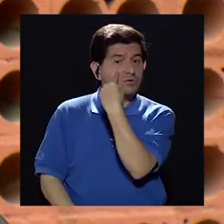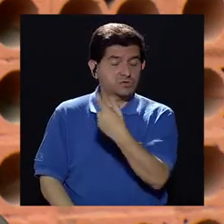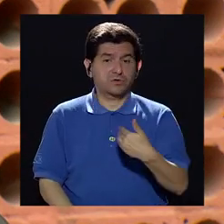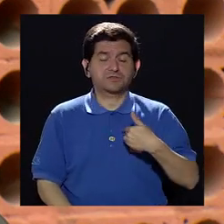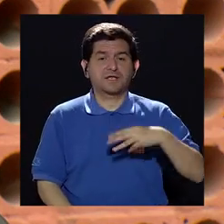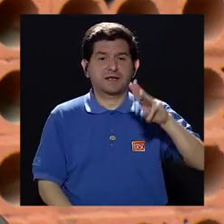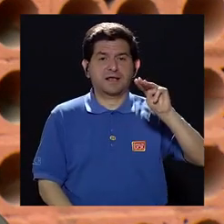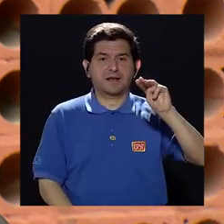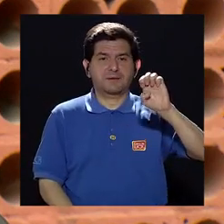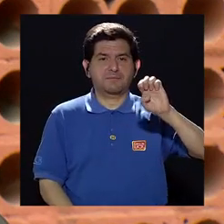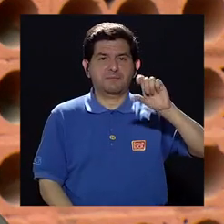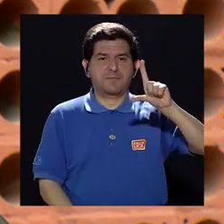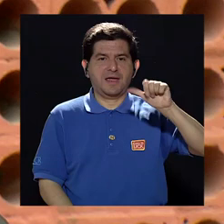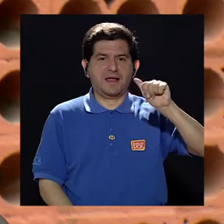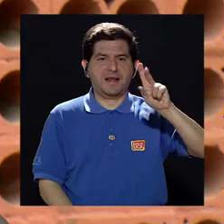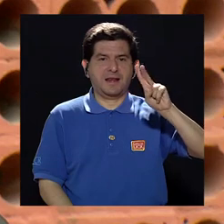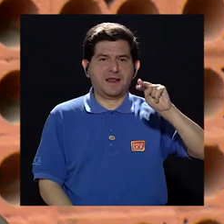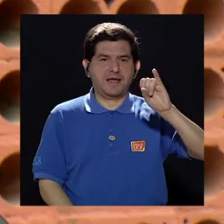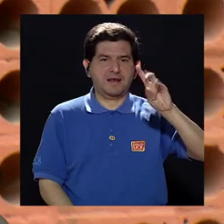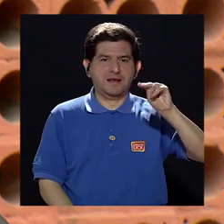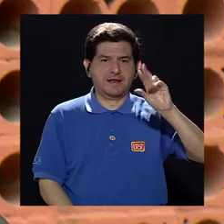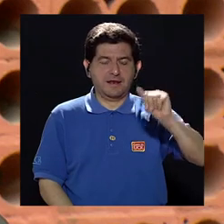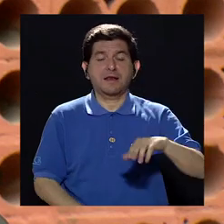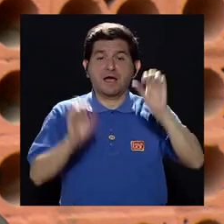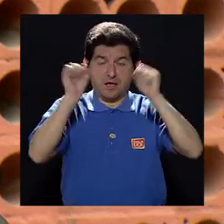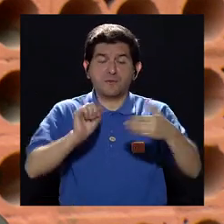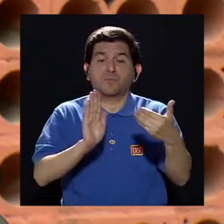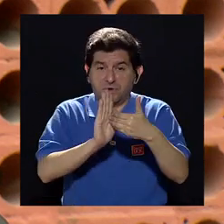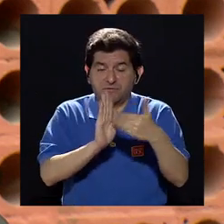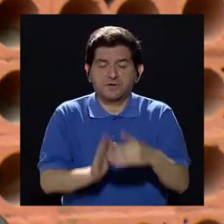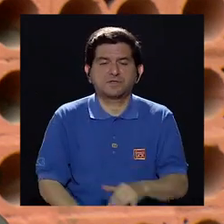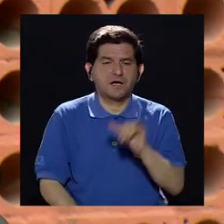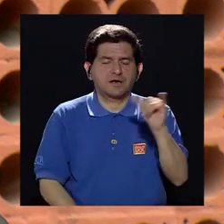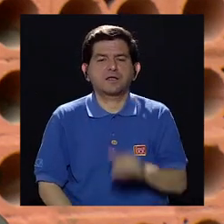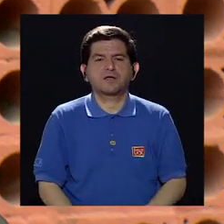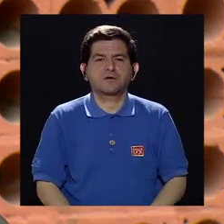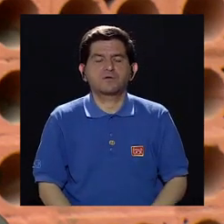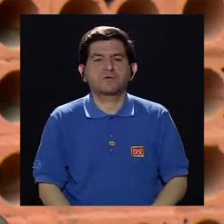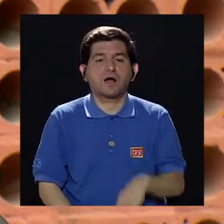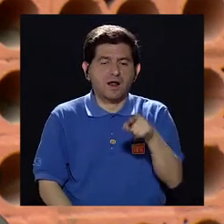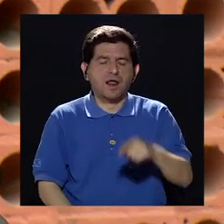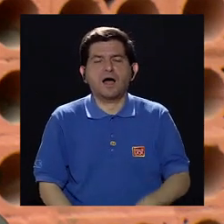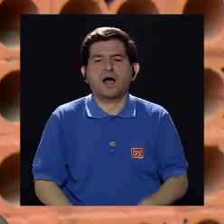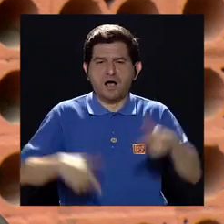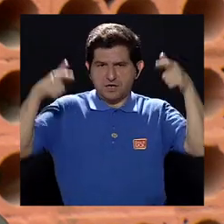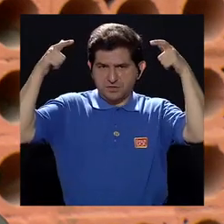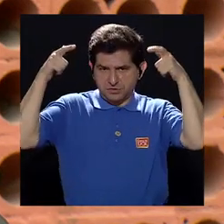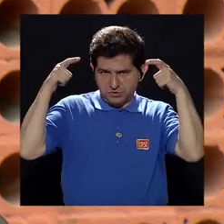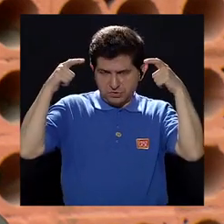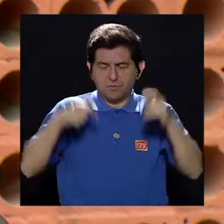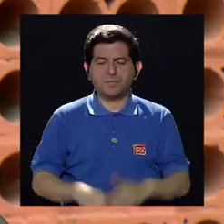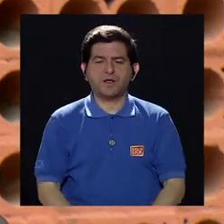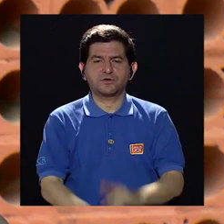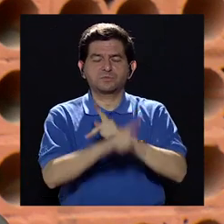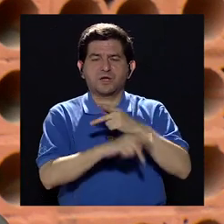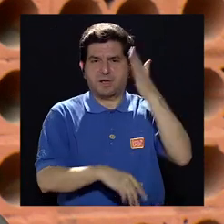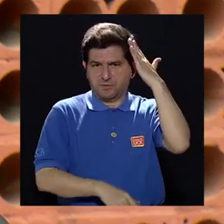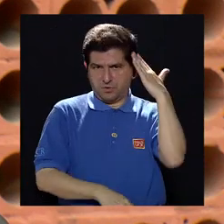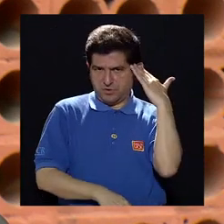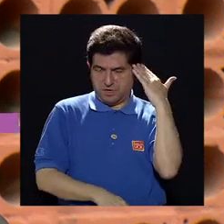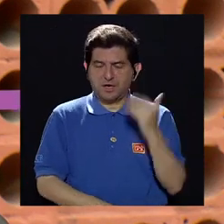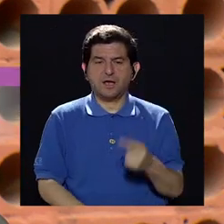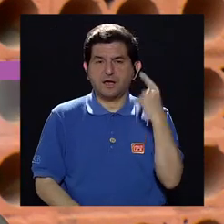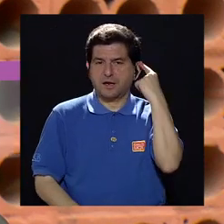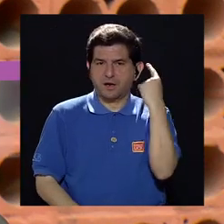melanina y son propensos a un melanoma. Cuidar nuestra piel cabelluda con sombreros de a la ancha, las